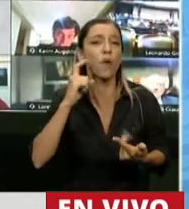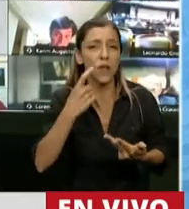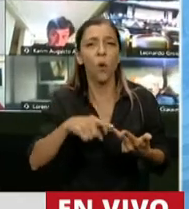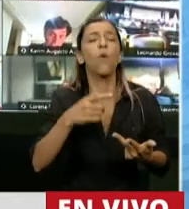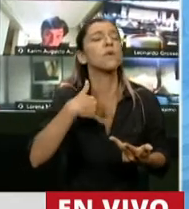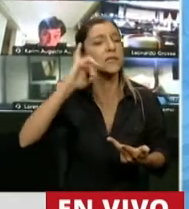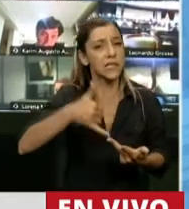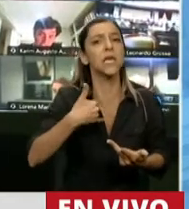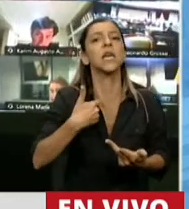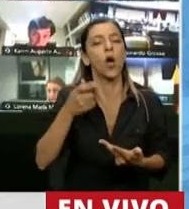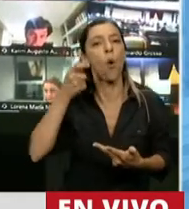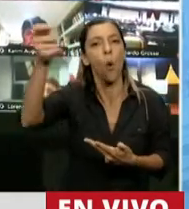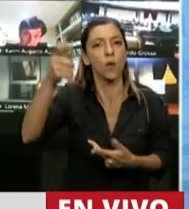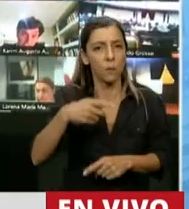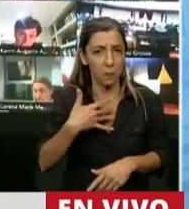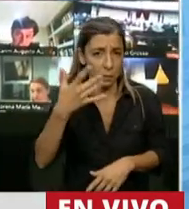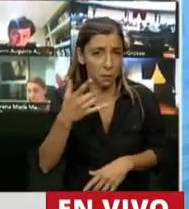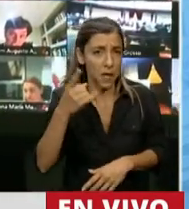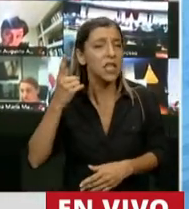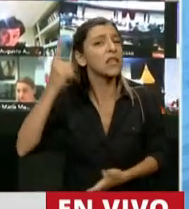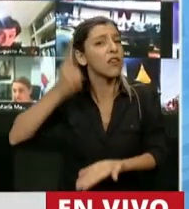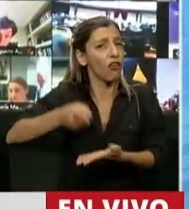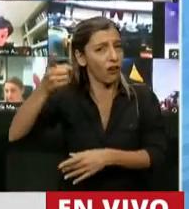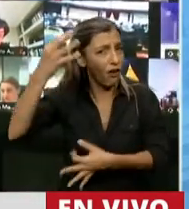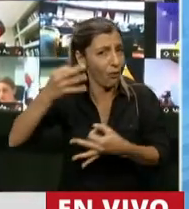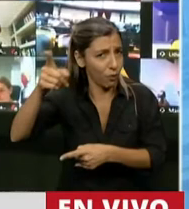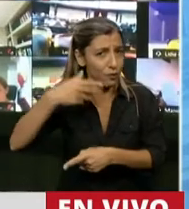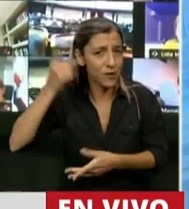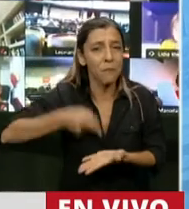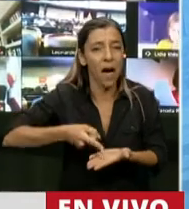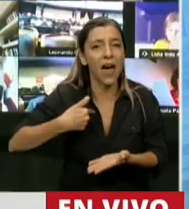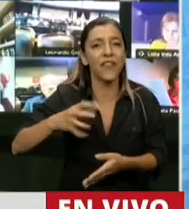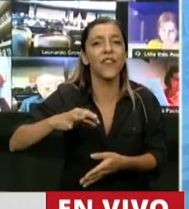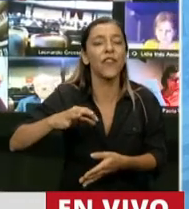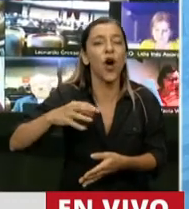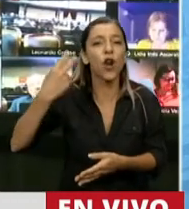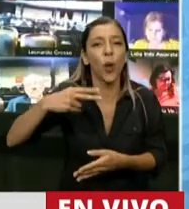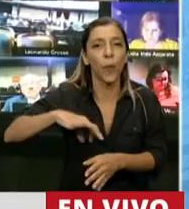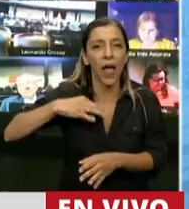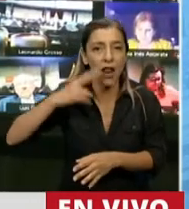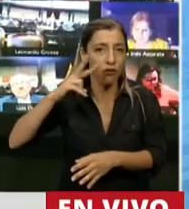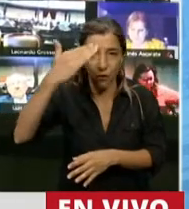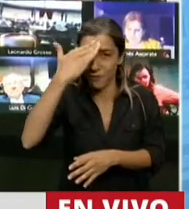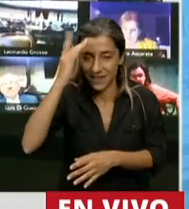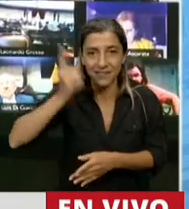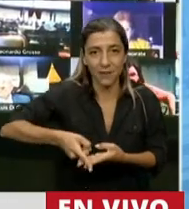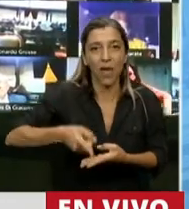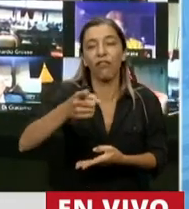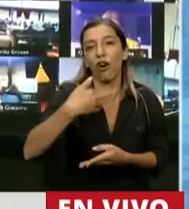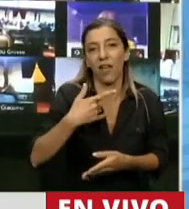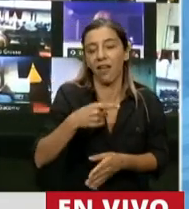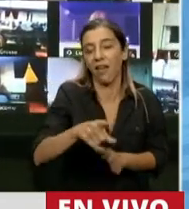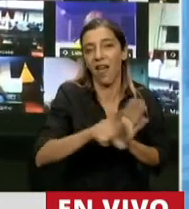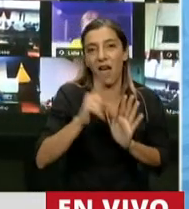resolvió que esa retención era ilegal en un fallo dictado en noviembre de 2015. Se está yendo por el mismo